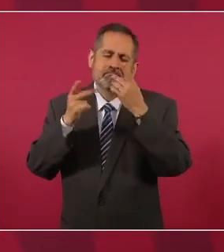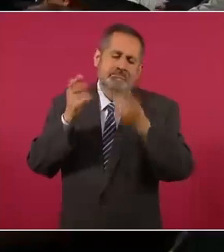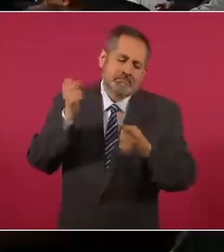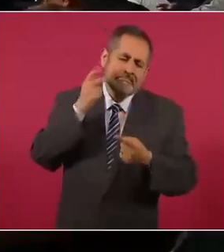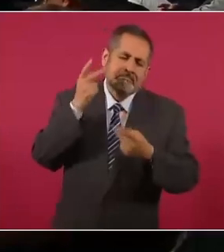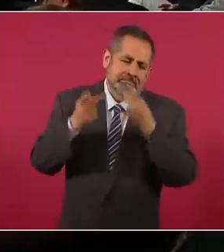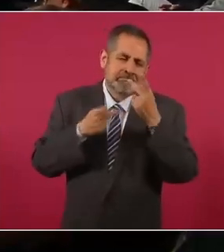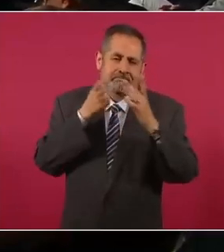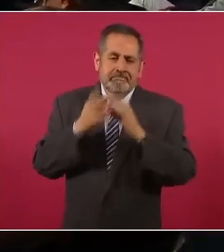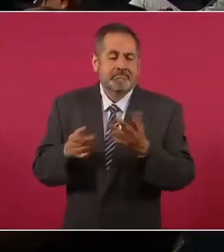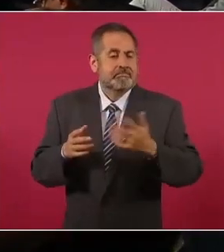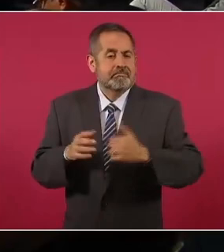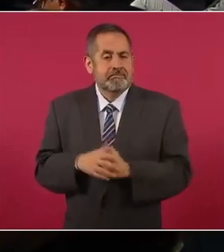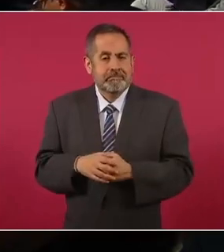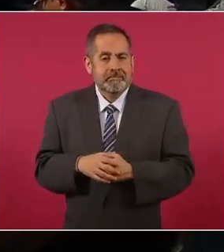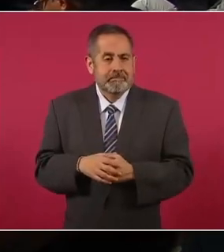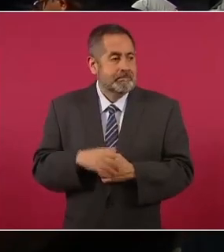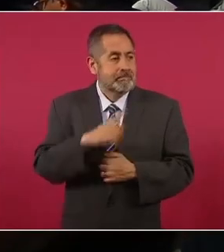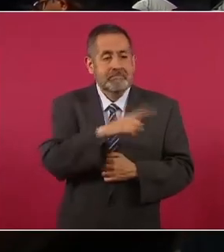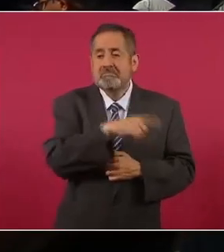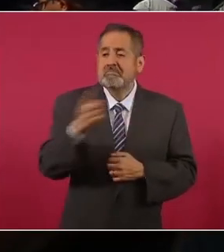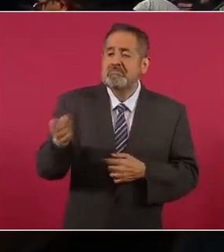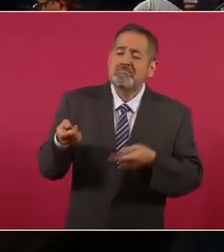Al pueblo nada más se le utiliza.